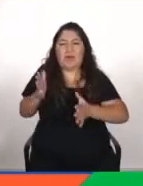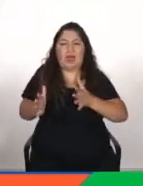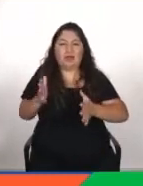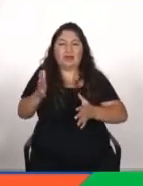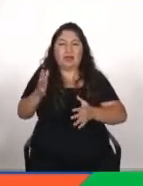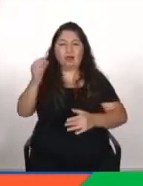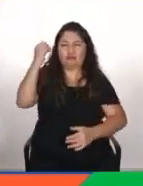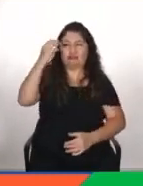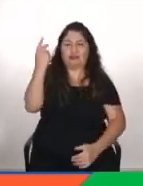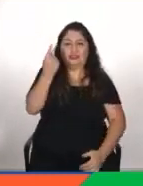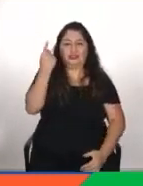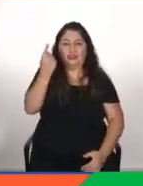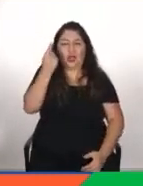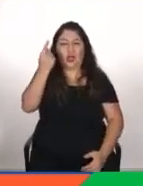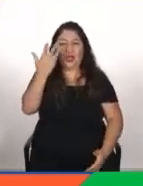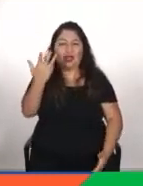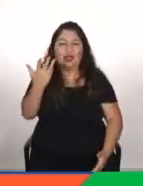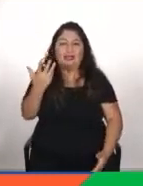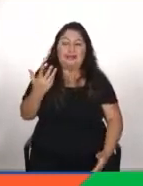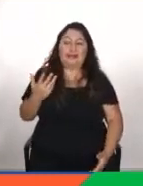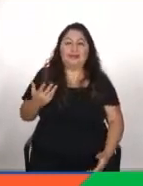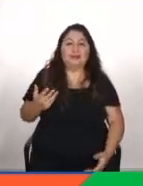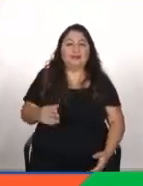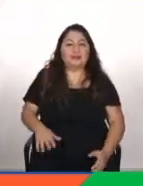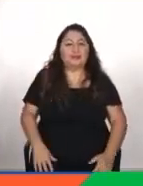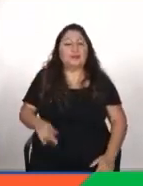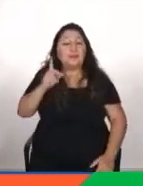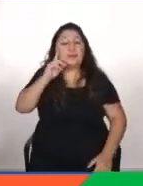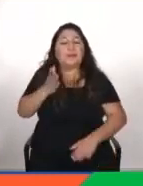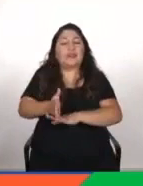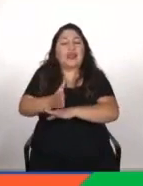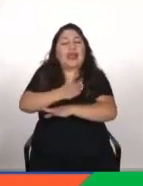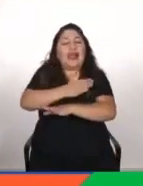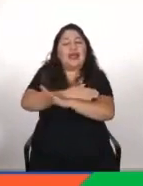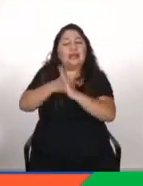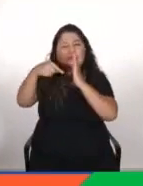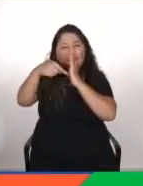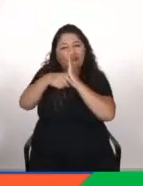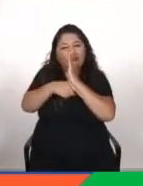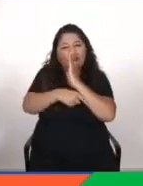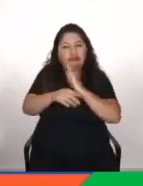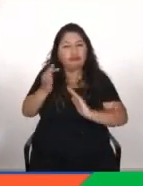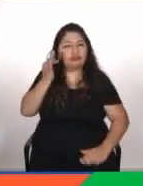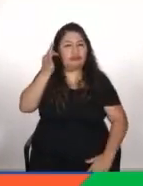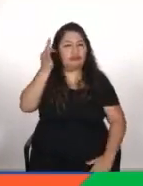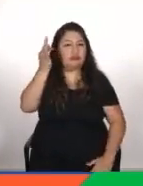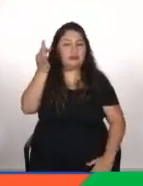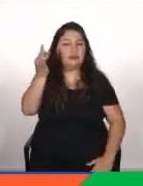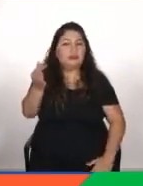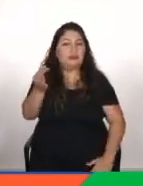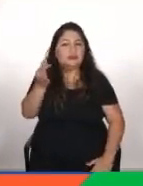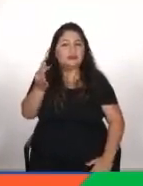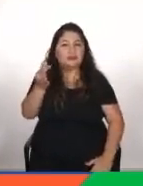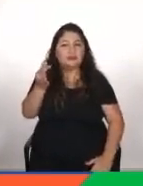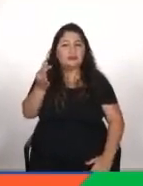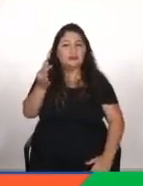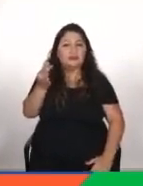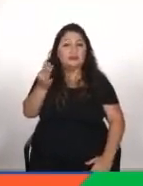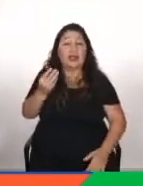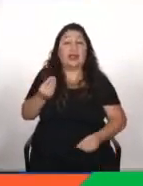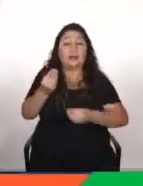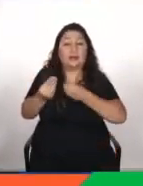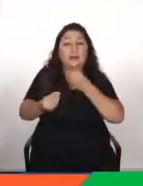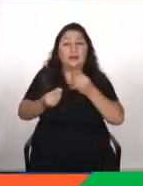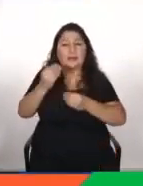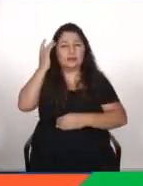no sé como toda esta cosa pero antes de meternos en estas proyecciones hacia el futuro y elucubrar sobre qué se viene con la